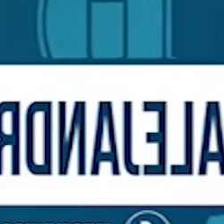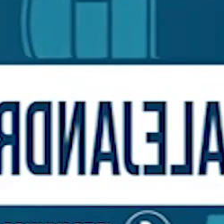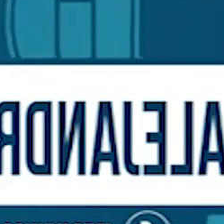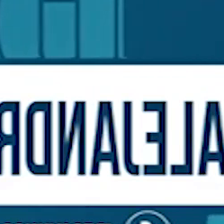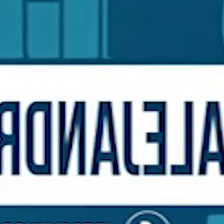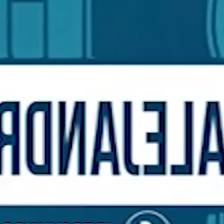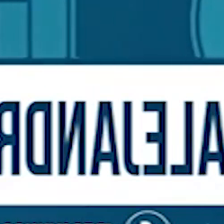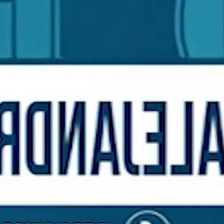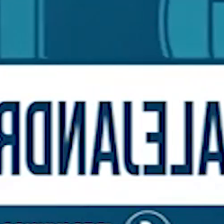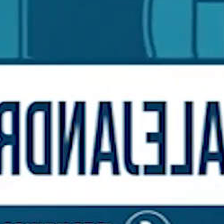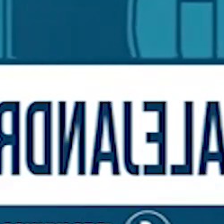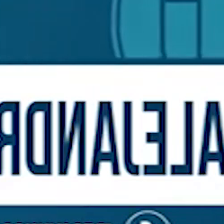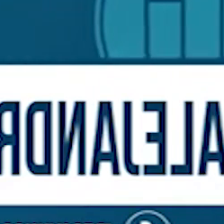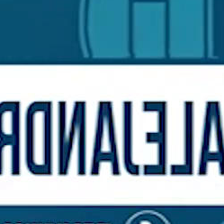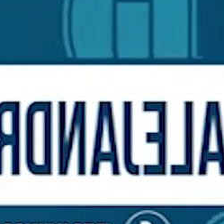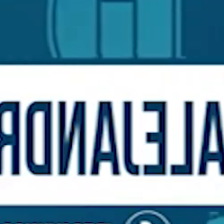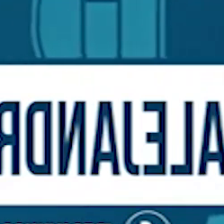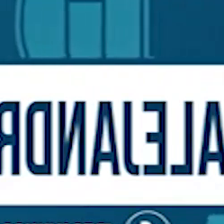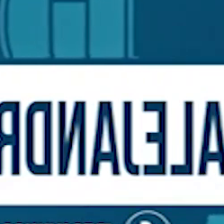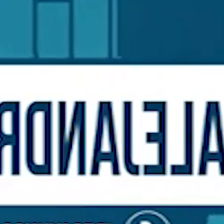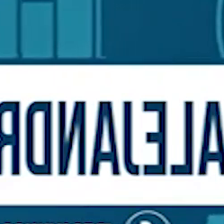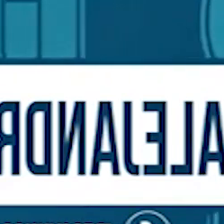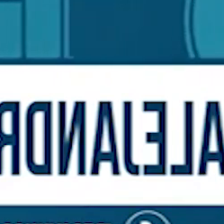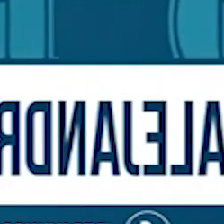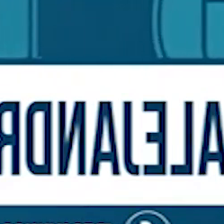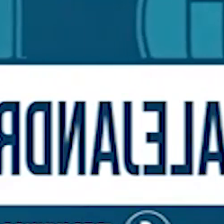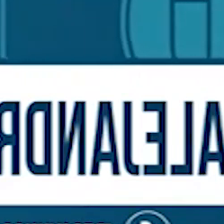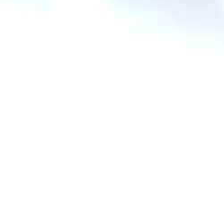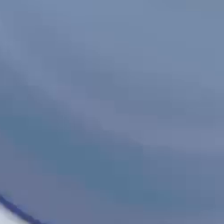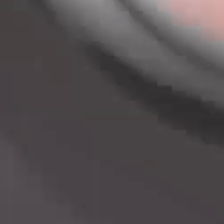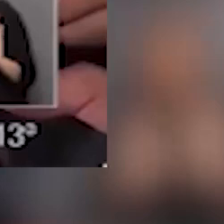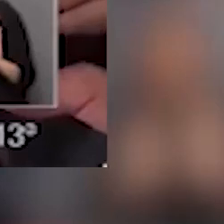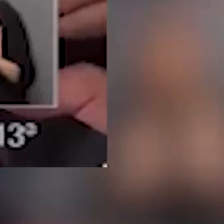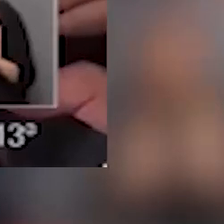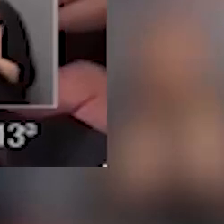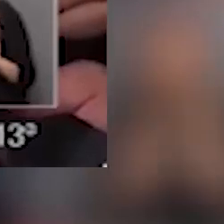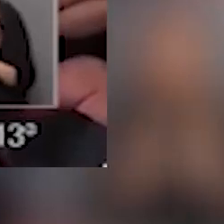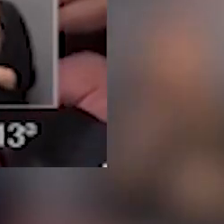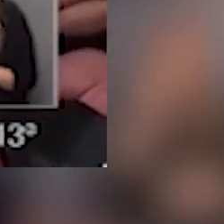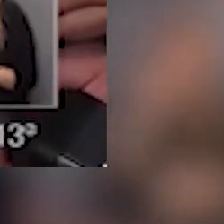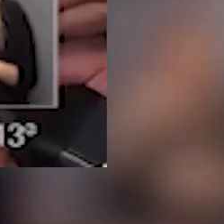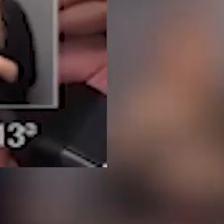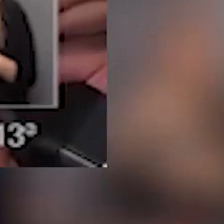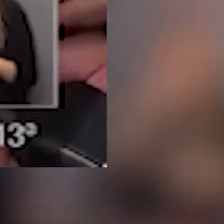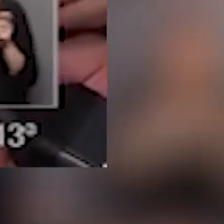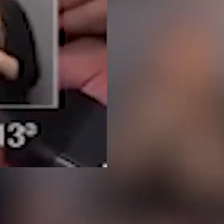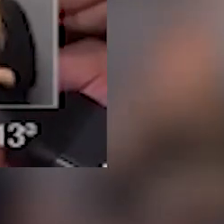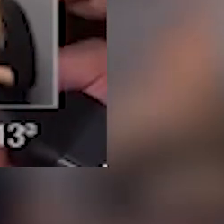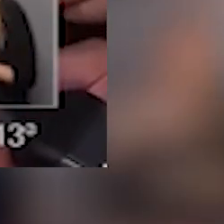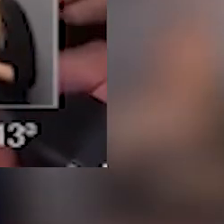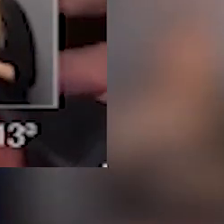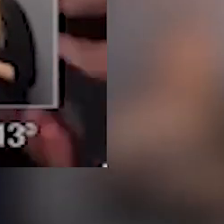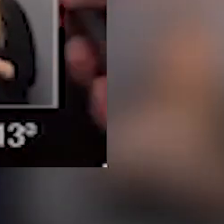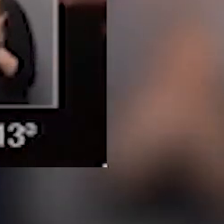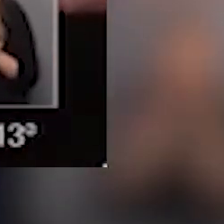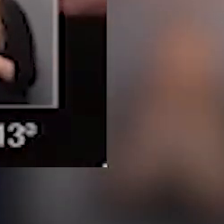apertura de verano, lo que es sol y playa y la apertura de frontera turistas. El turismo interno que fue fundamental en